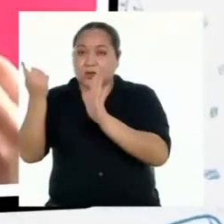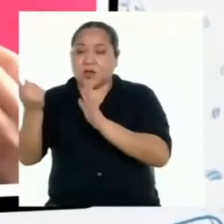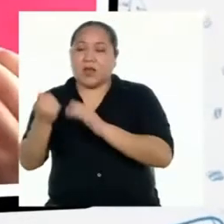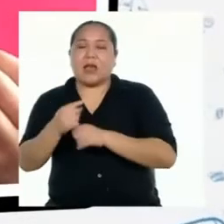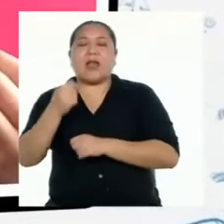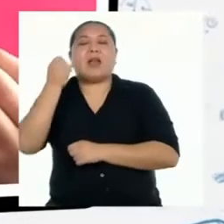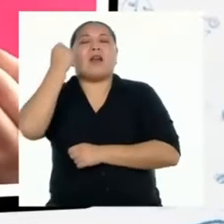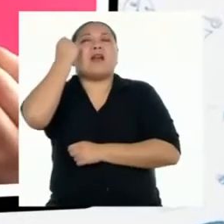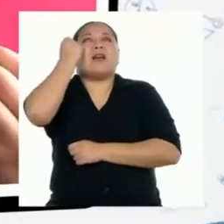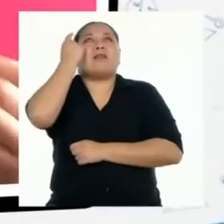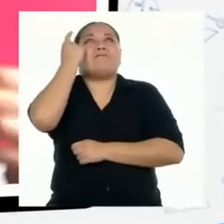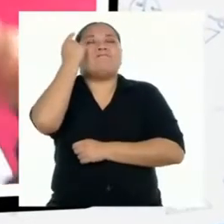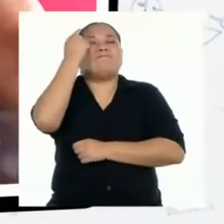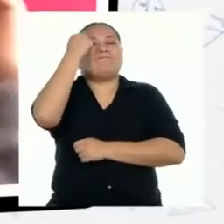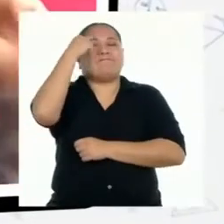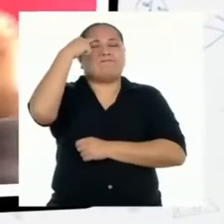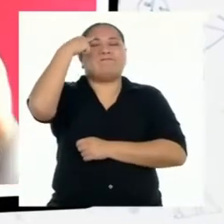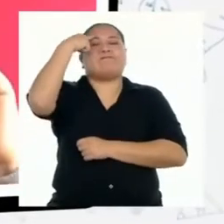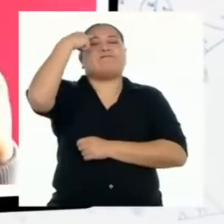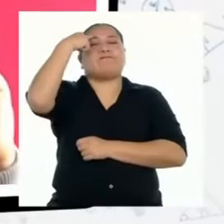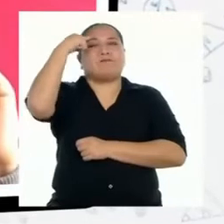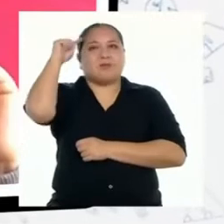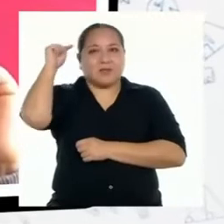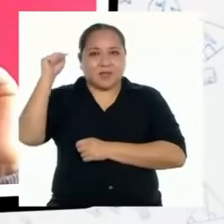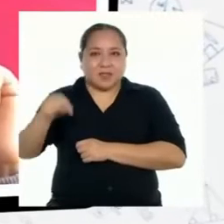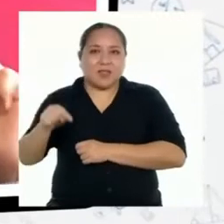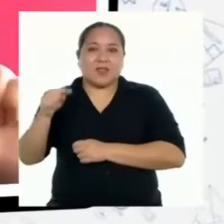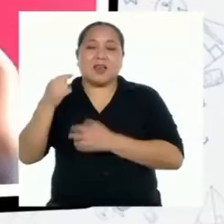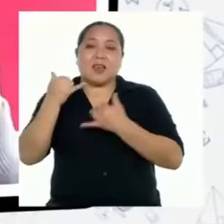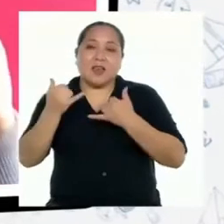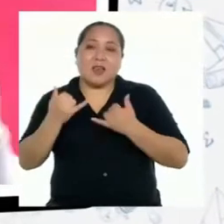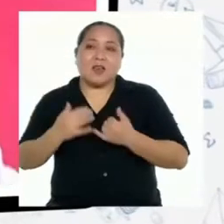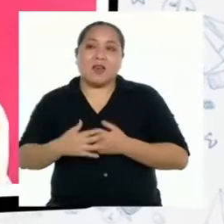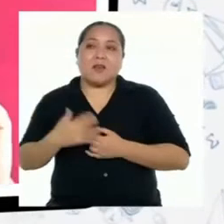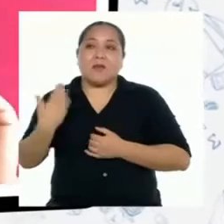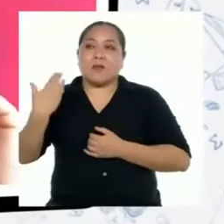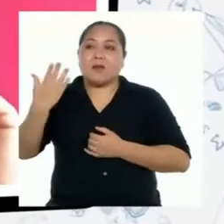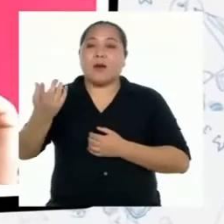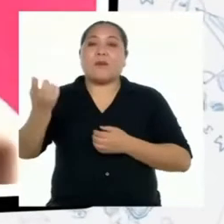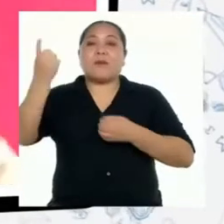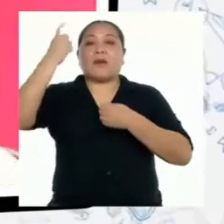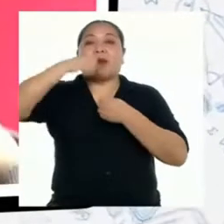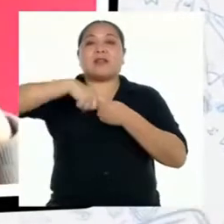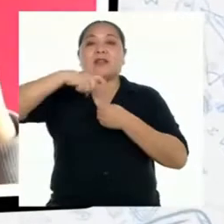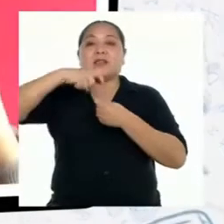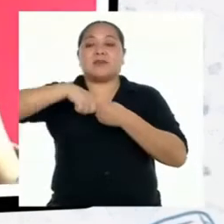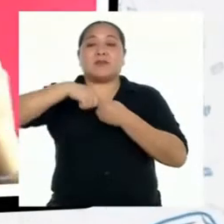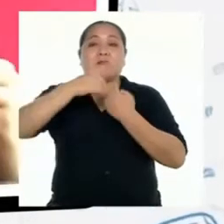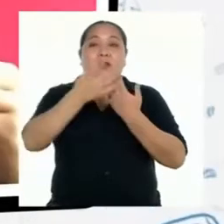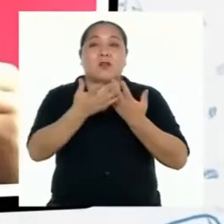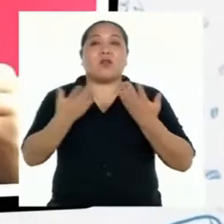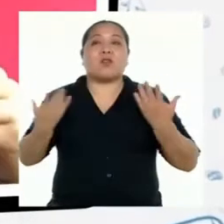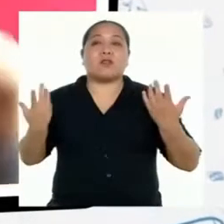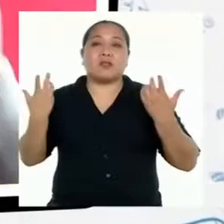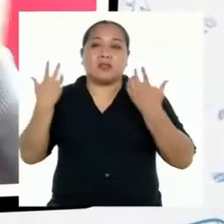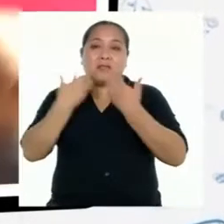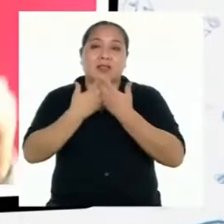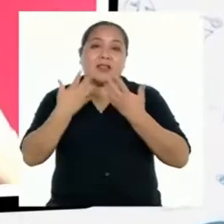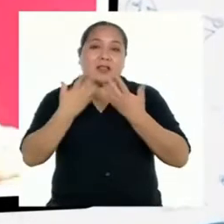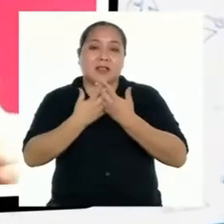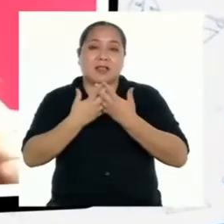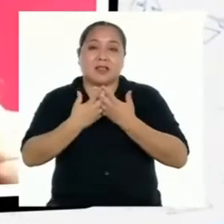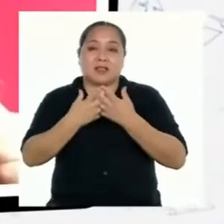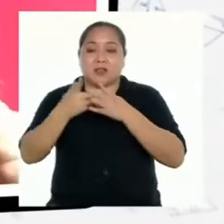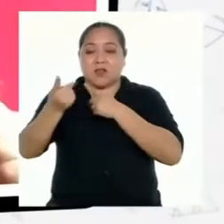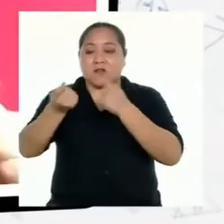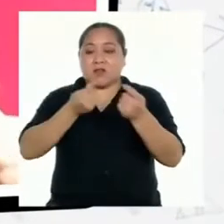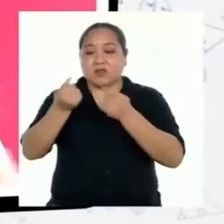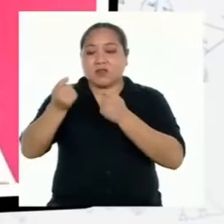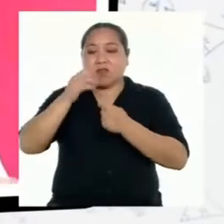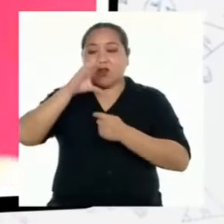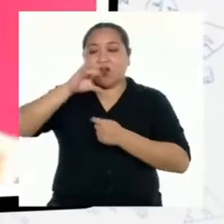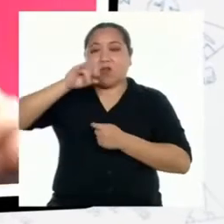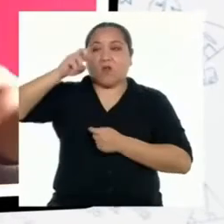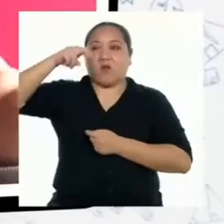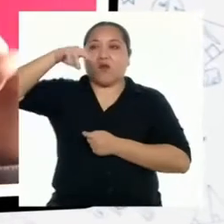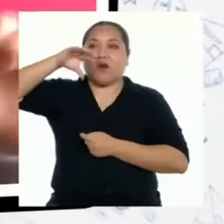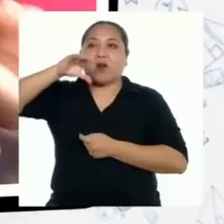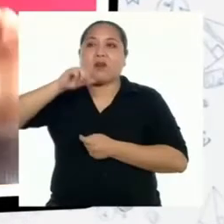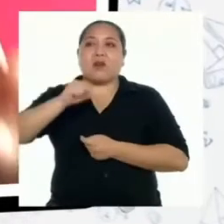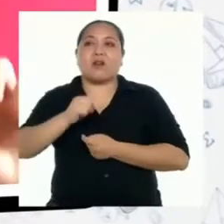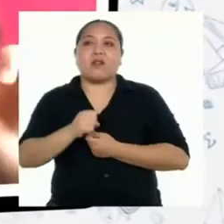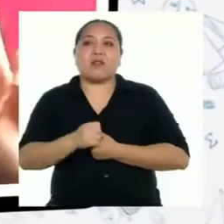tomado conciencia, y a partir de ahora, va a participar en actividades relacionadas con la gestión de cuencas.